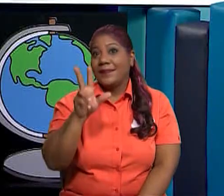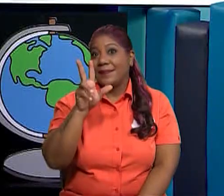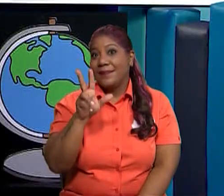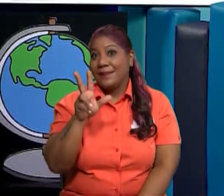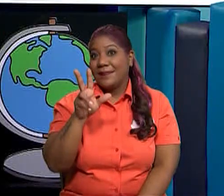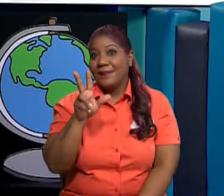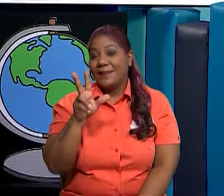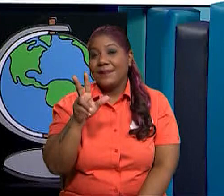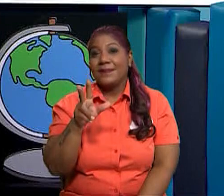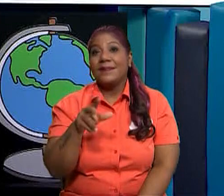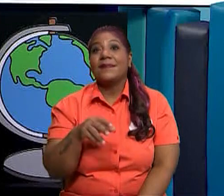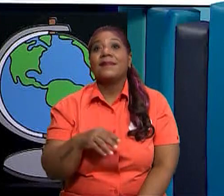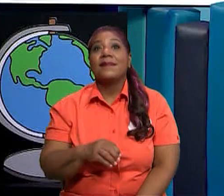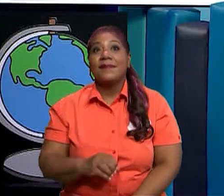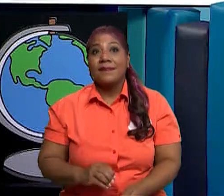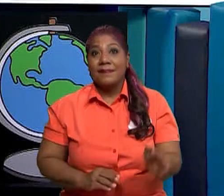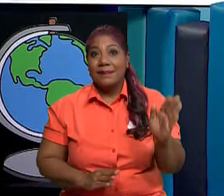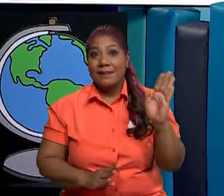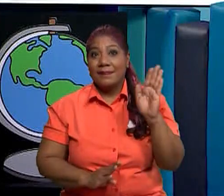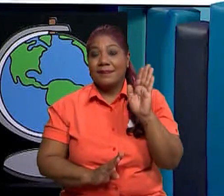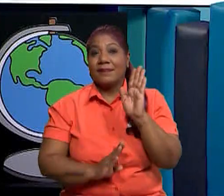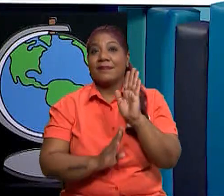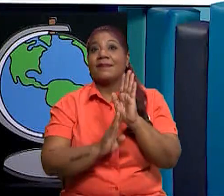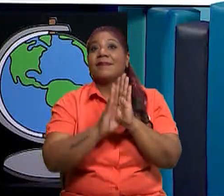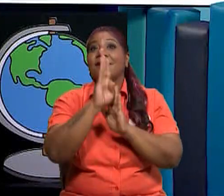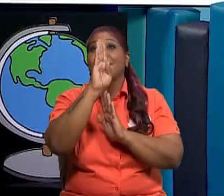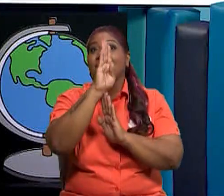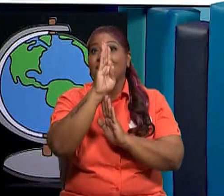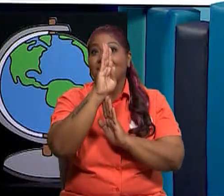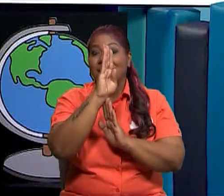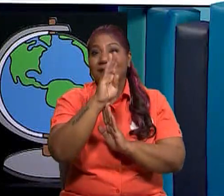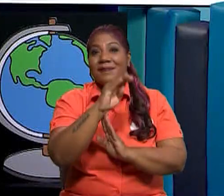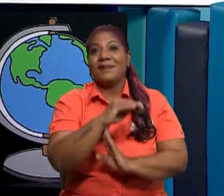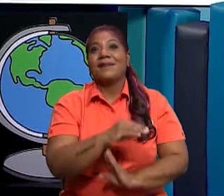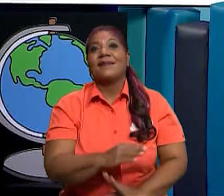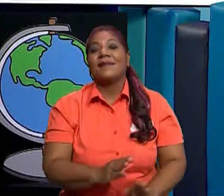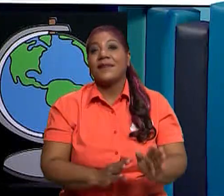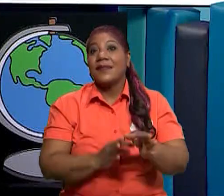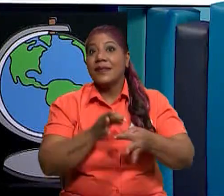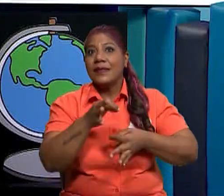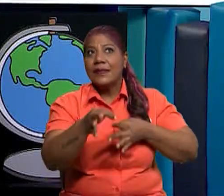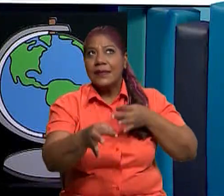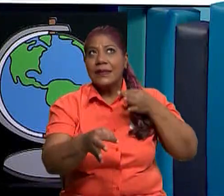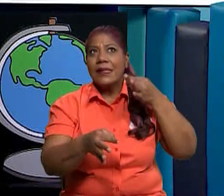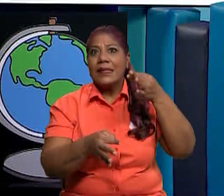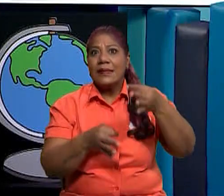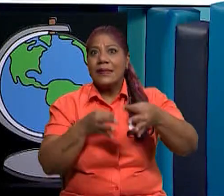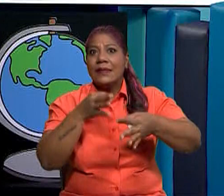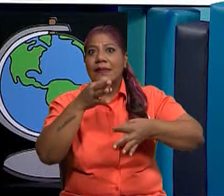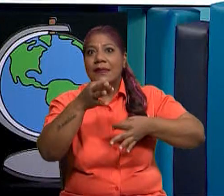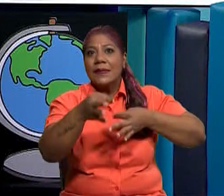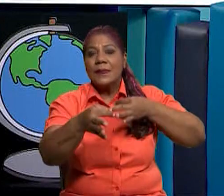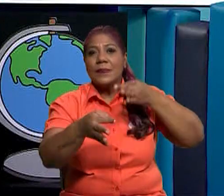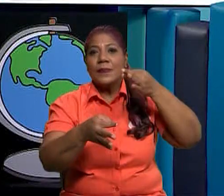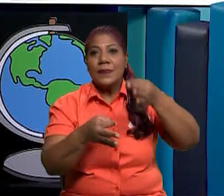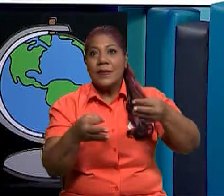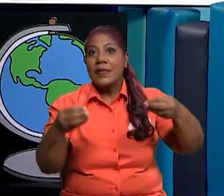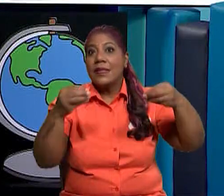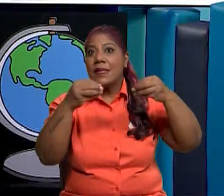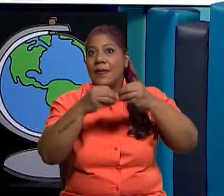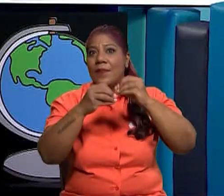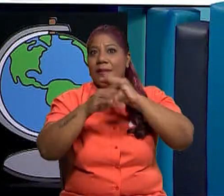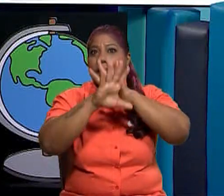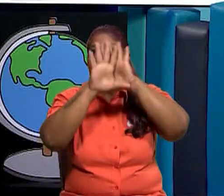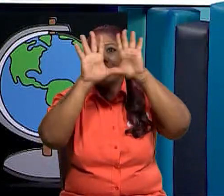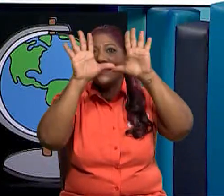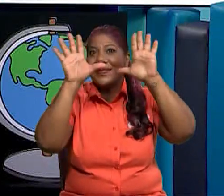desarrollo, que es la segunda, la tercera fase. El desarrollo es lo que ocurre, que la